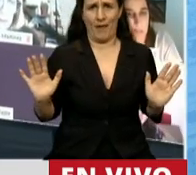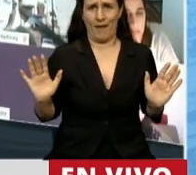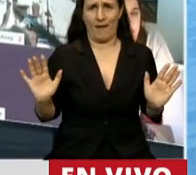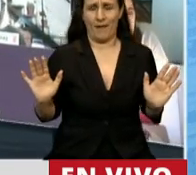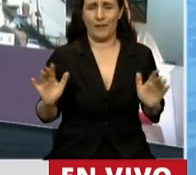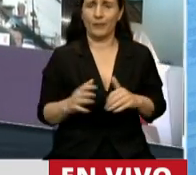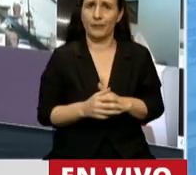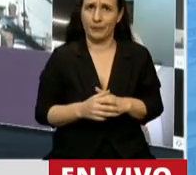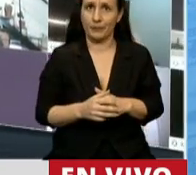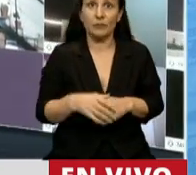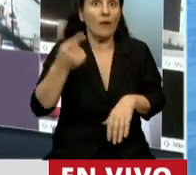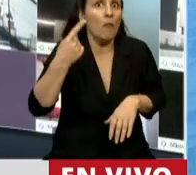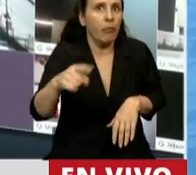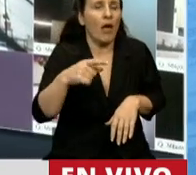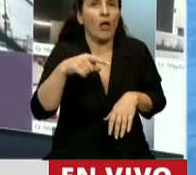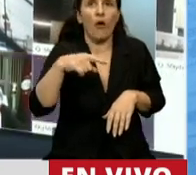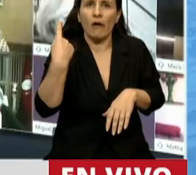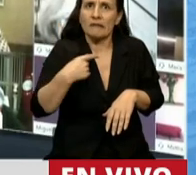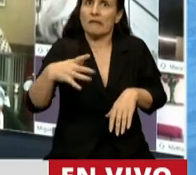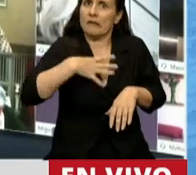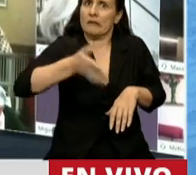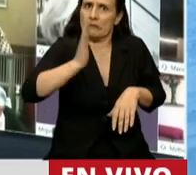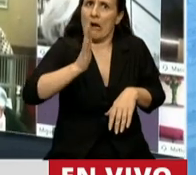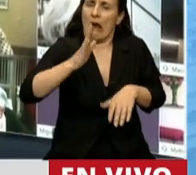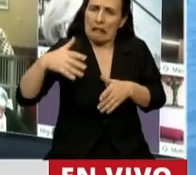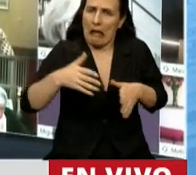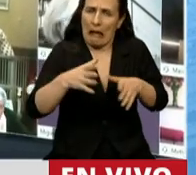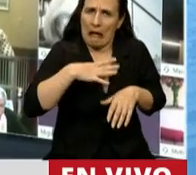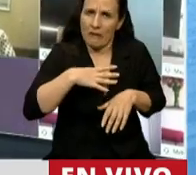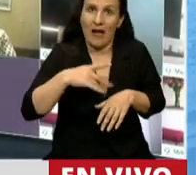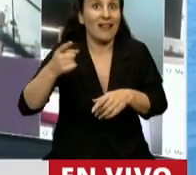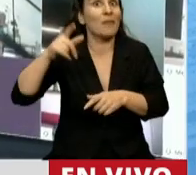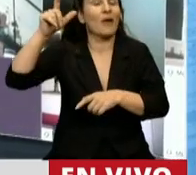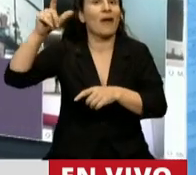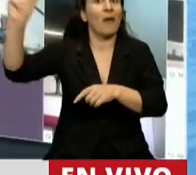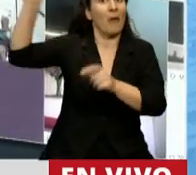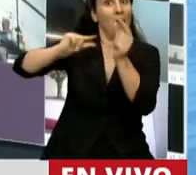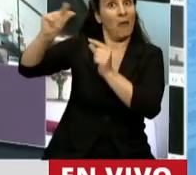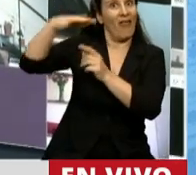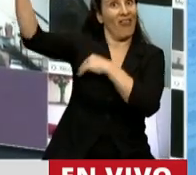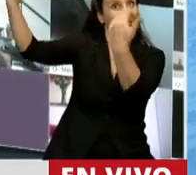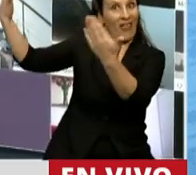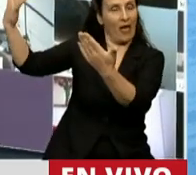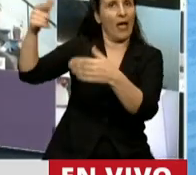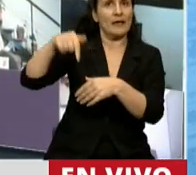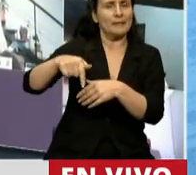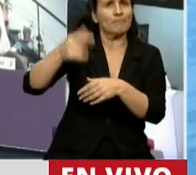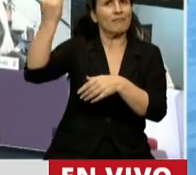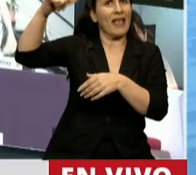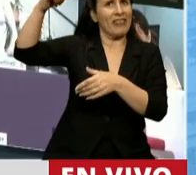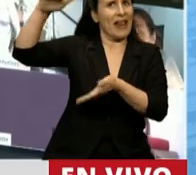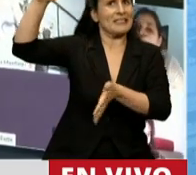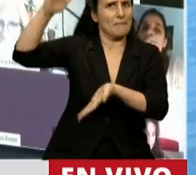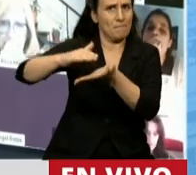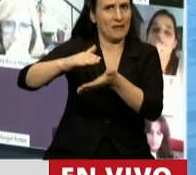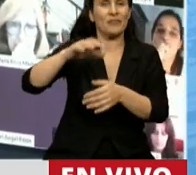Pero tenemos un camino a recorrer, porque con los acreedores externos nosotros vamos a reducir los intereses de una